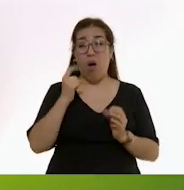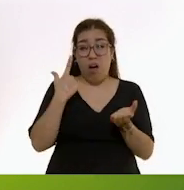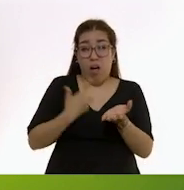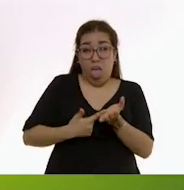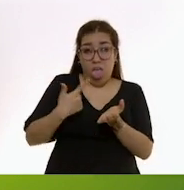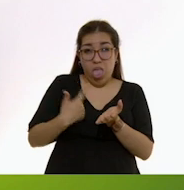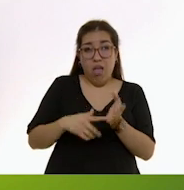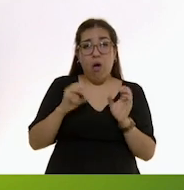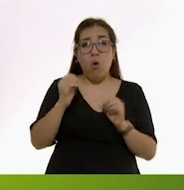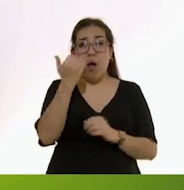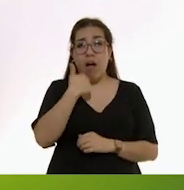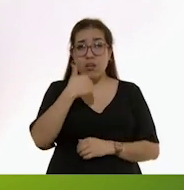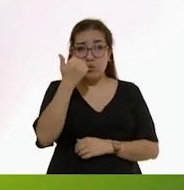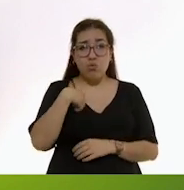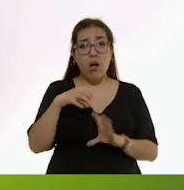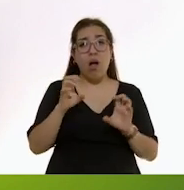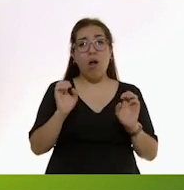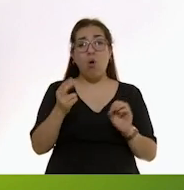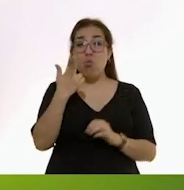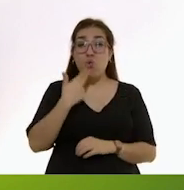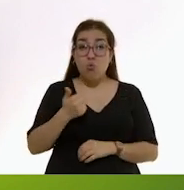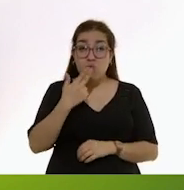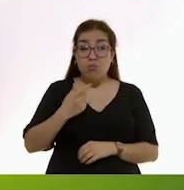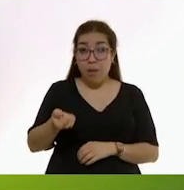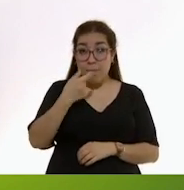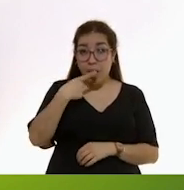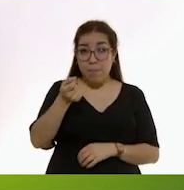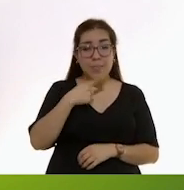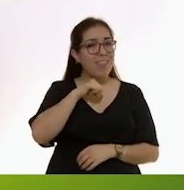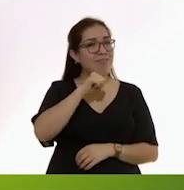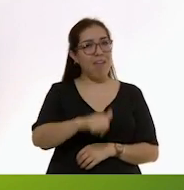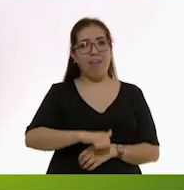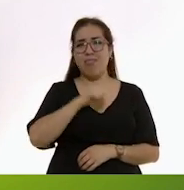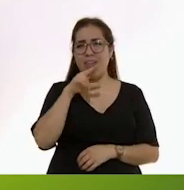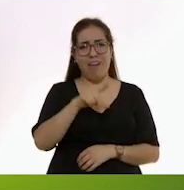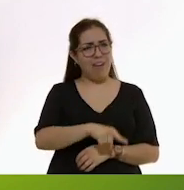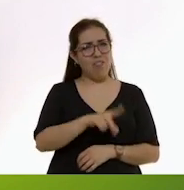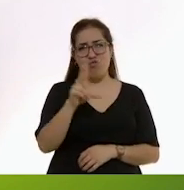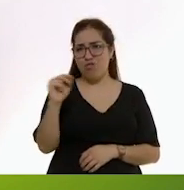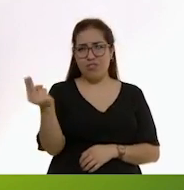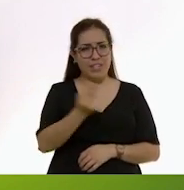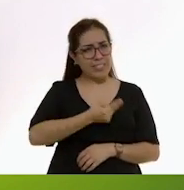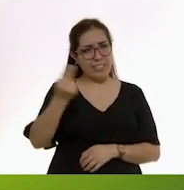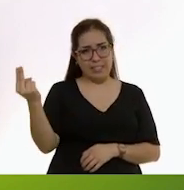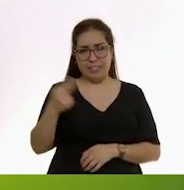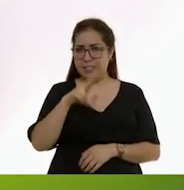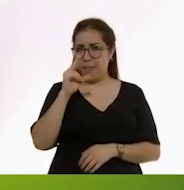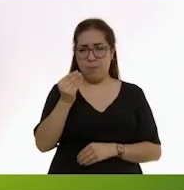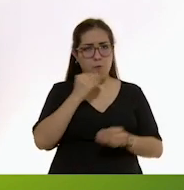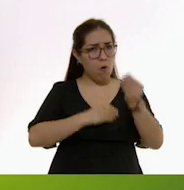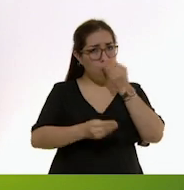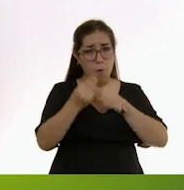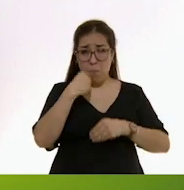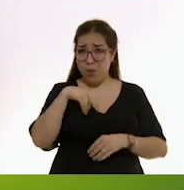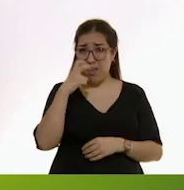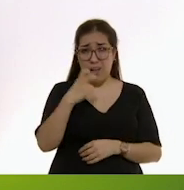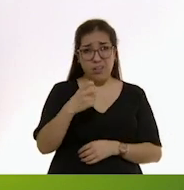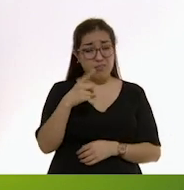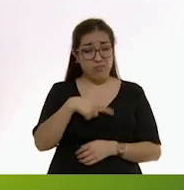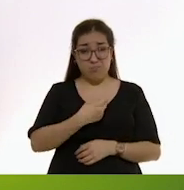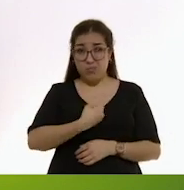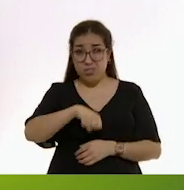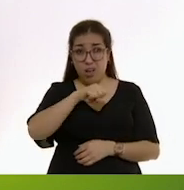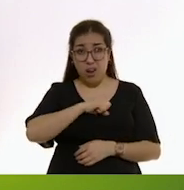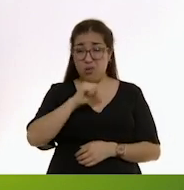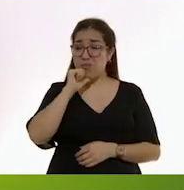o azúcar como golosinas y frituras. No los necesita, no lo alimentan y lo ponen en